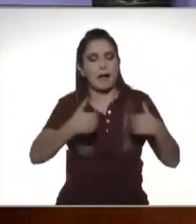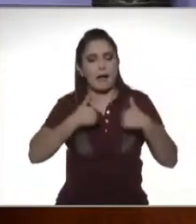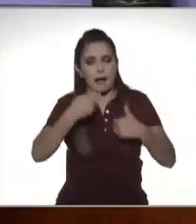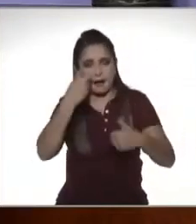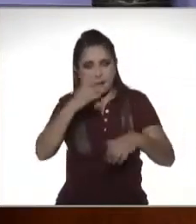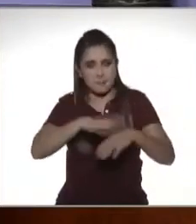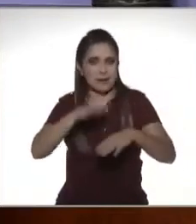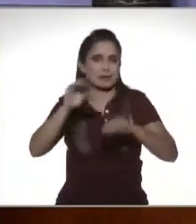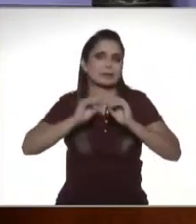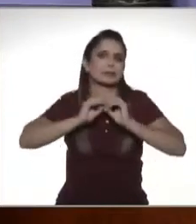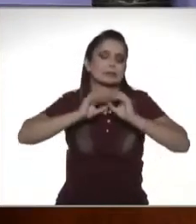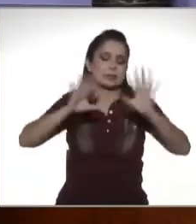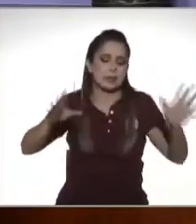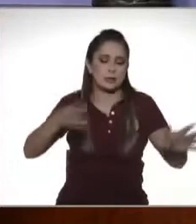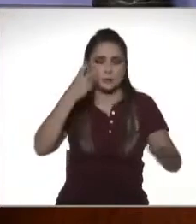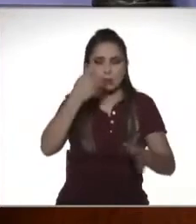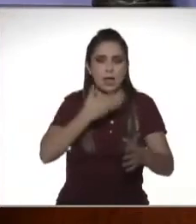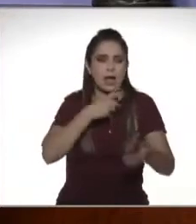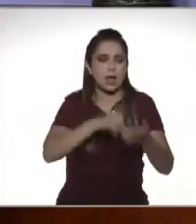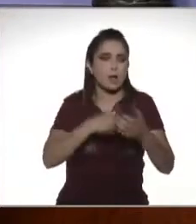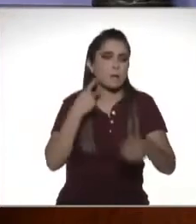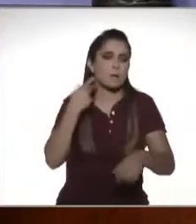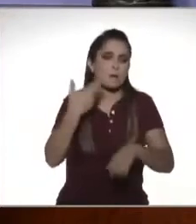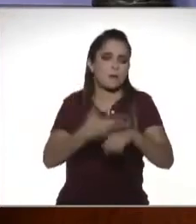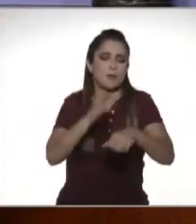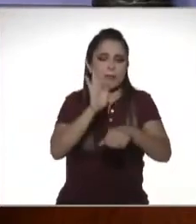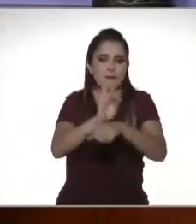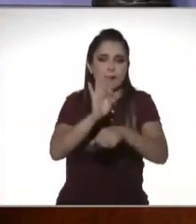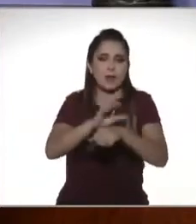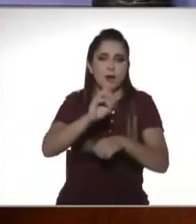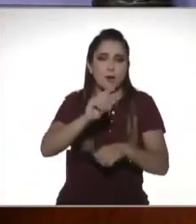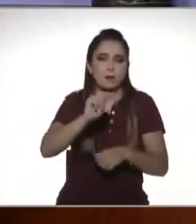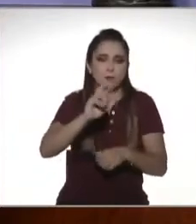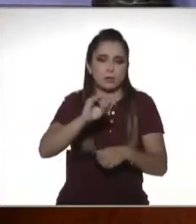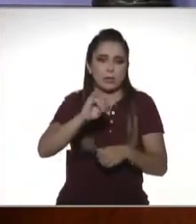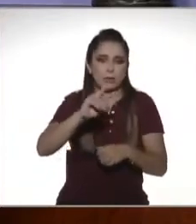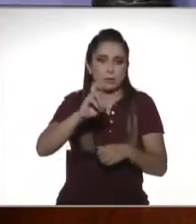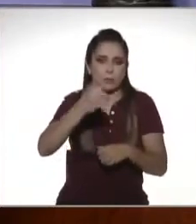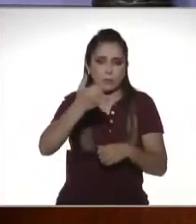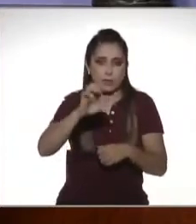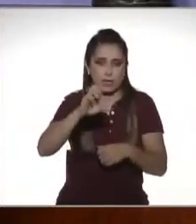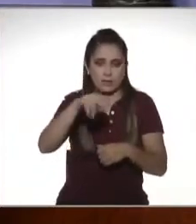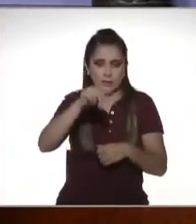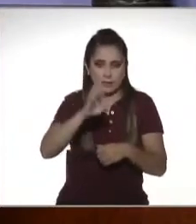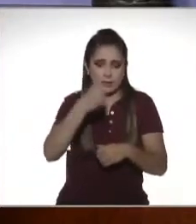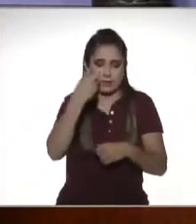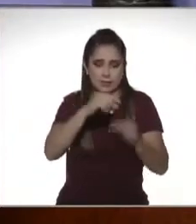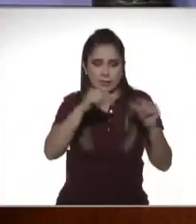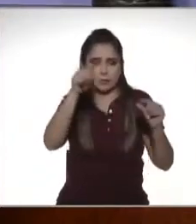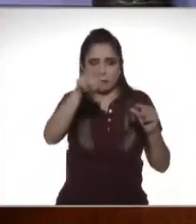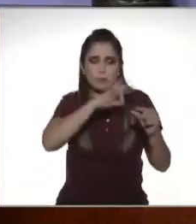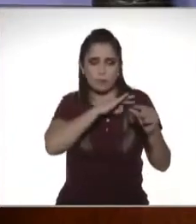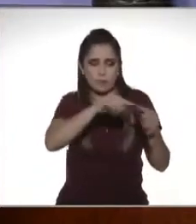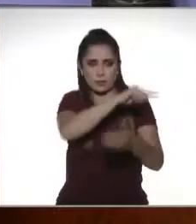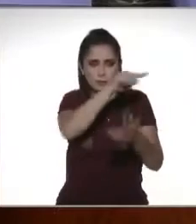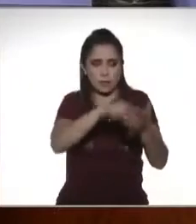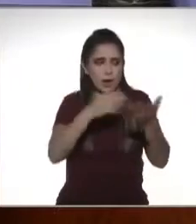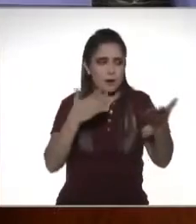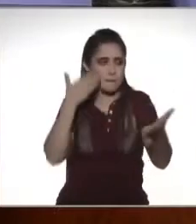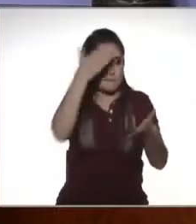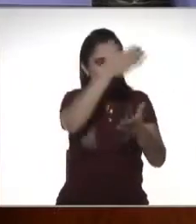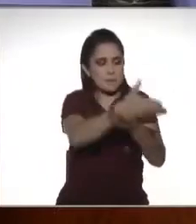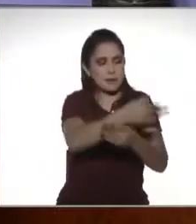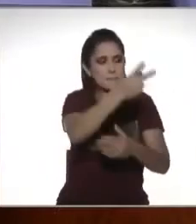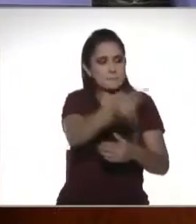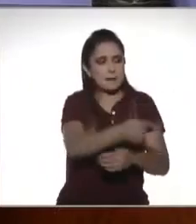quedó aquí el comercial pues para eso está la Procuraduría de la Defensa del Contribuyente es una instancia en donde ustedes pueden acudir a que